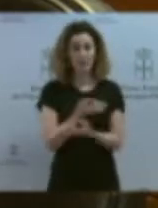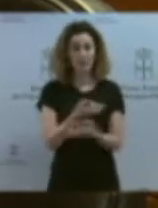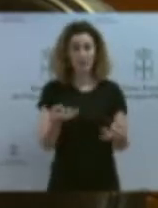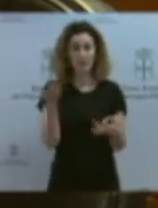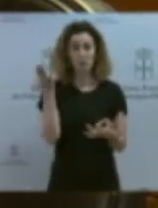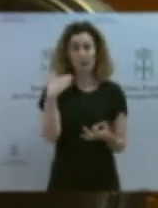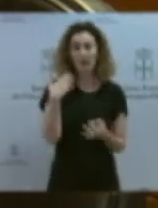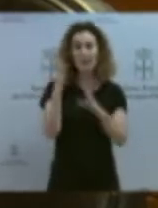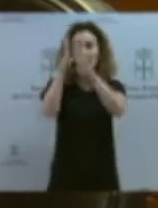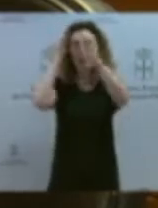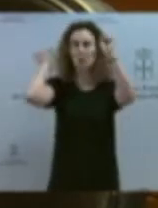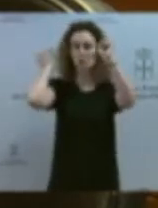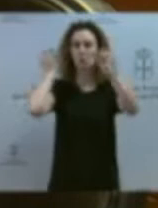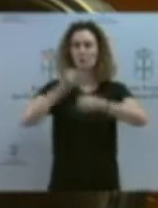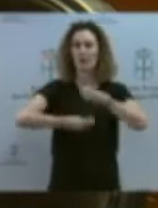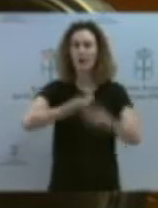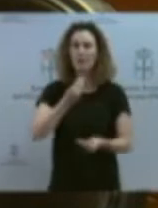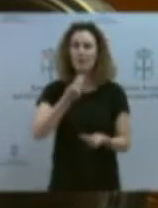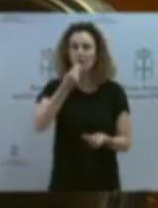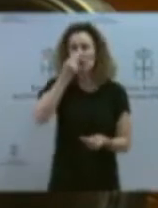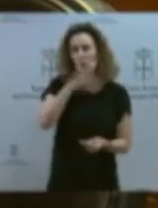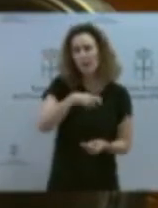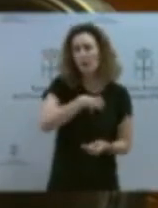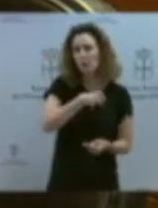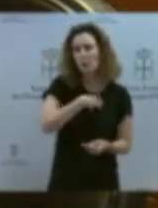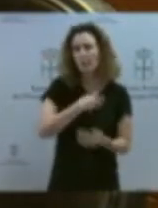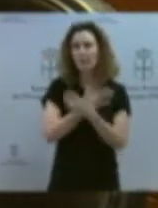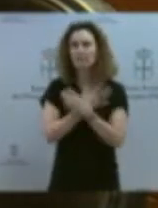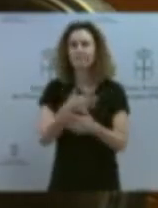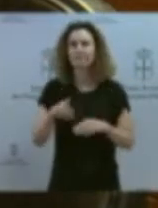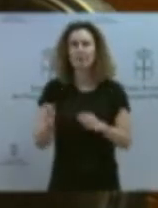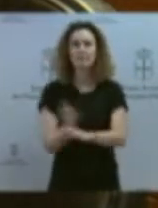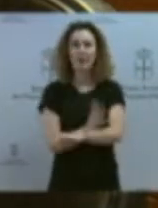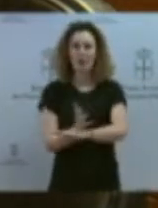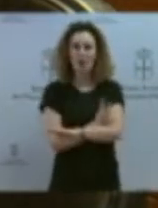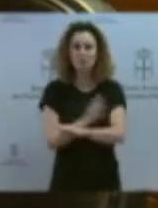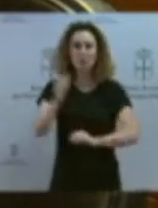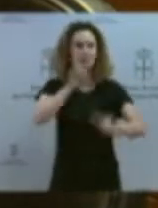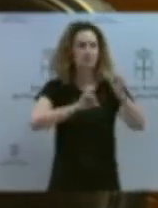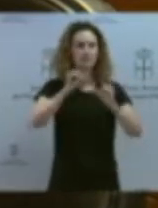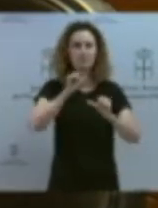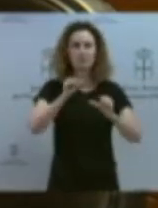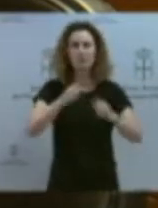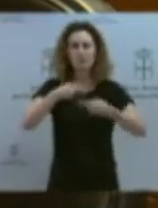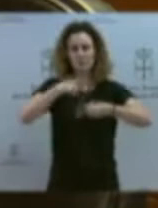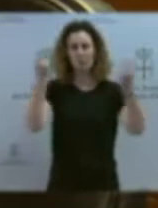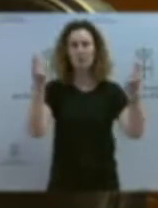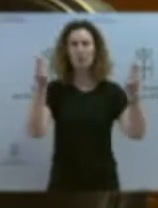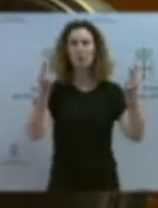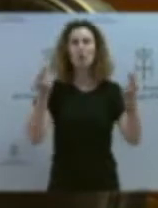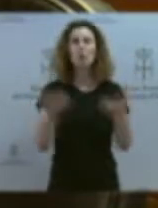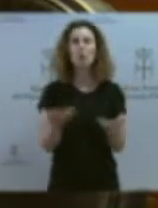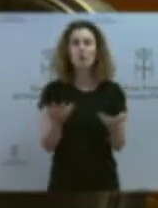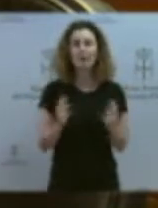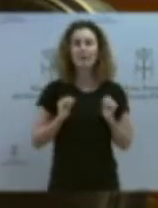inviables las fiestas de Prado y las verbenes populares, que ayudas económicas de urgencia van a aprobar y poner en marcha para garantizar una vida digna a las